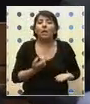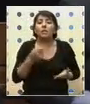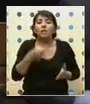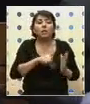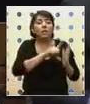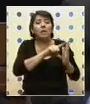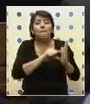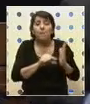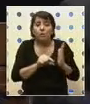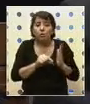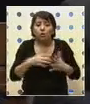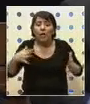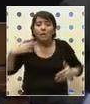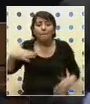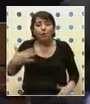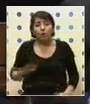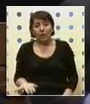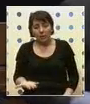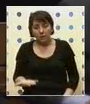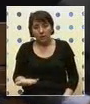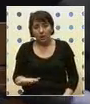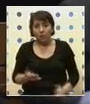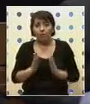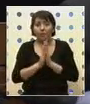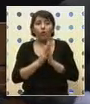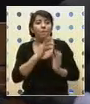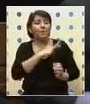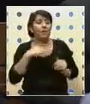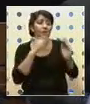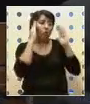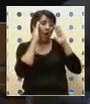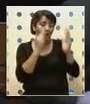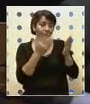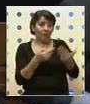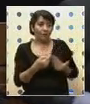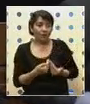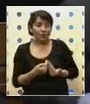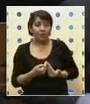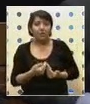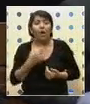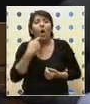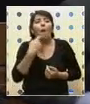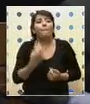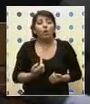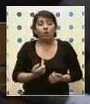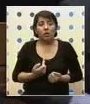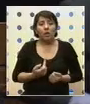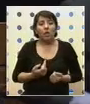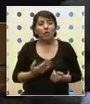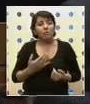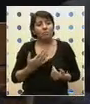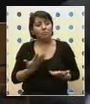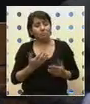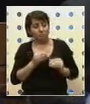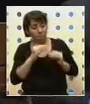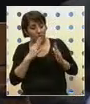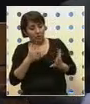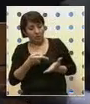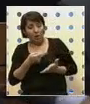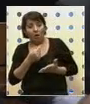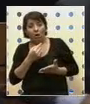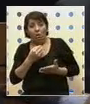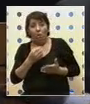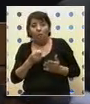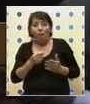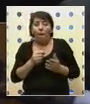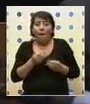disminución es tan drástica, Ministro, si me pone atención, por qué llama la atención que, aunque se trata de montos